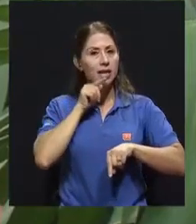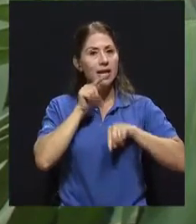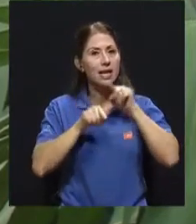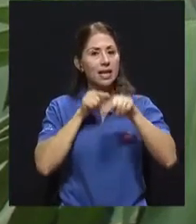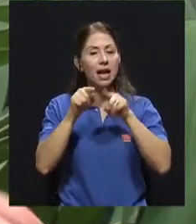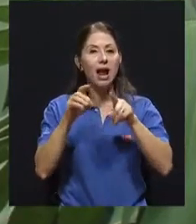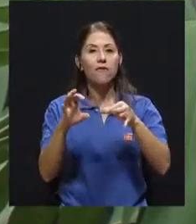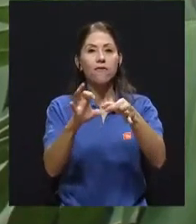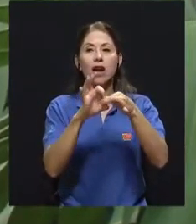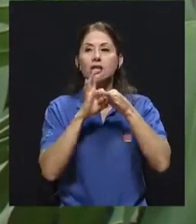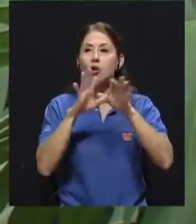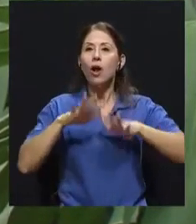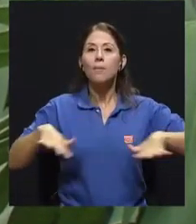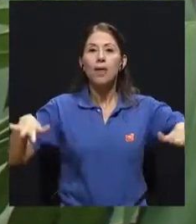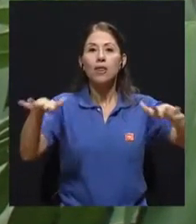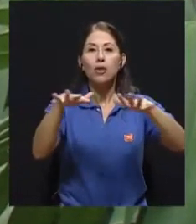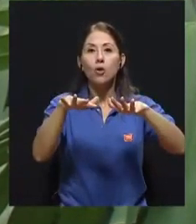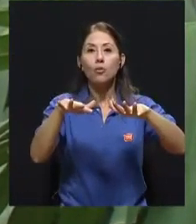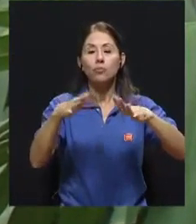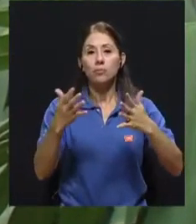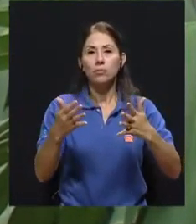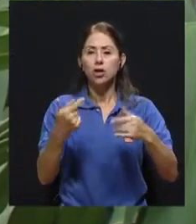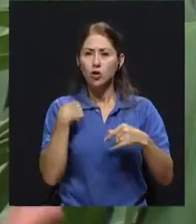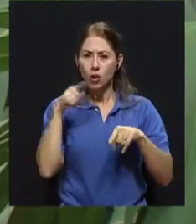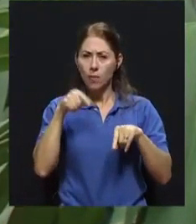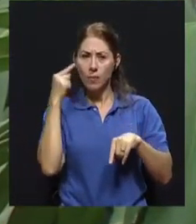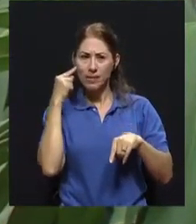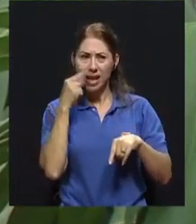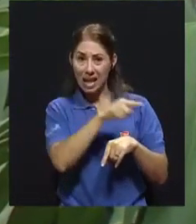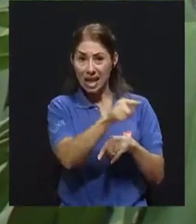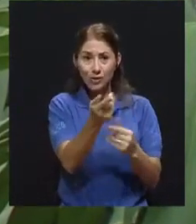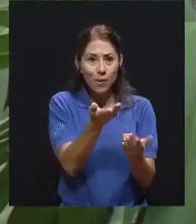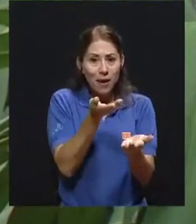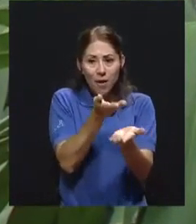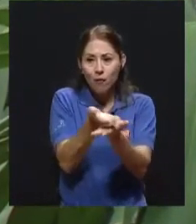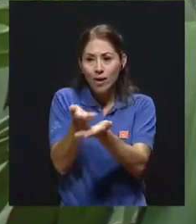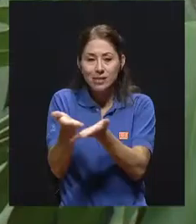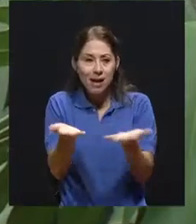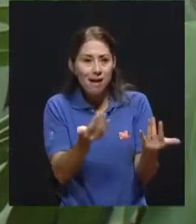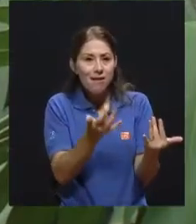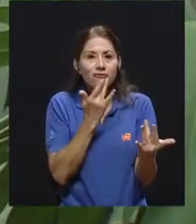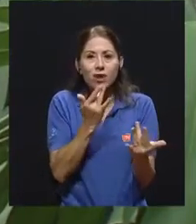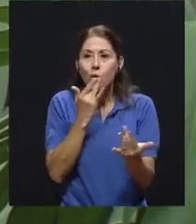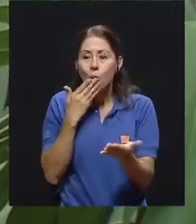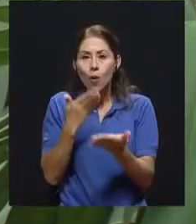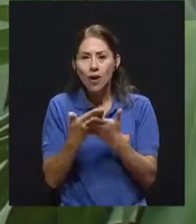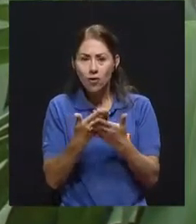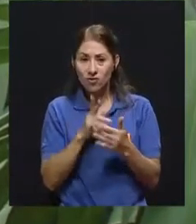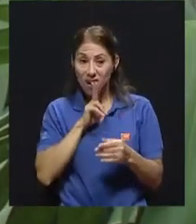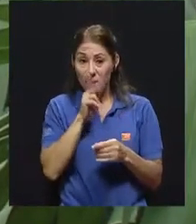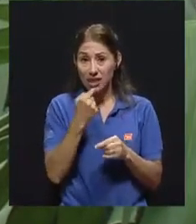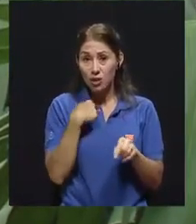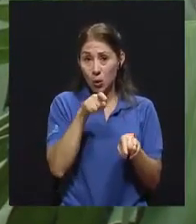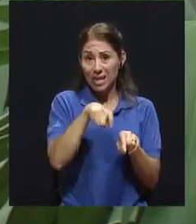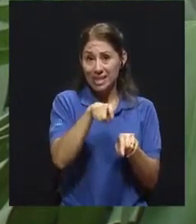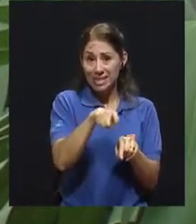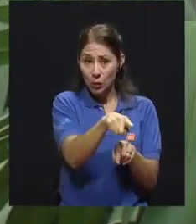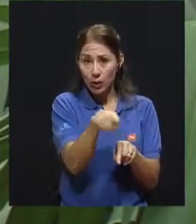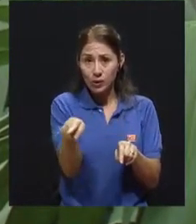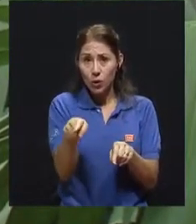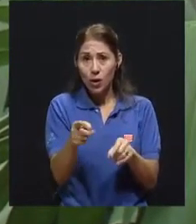lo que se me ofrece, como rico, como bueno, ¿verdad? Yo lo necesito y lo quiero. Y esto también va a abonar a